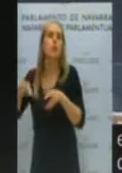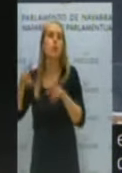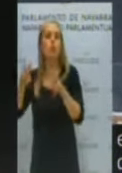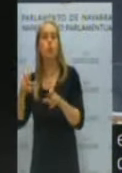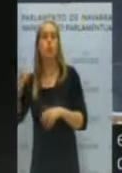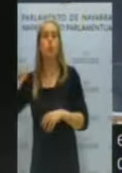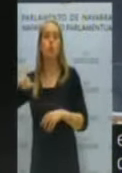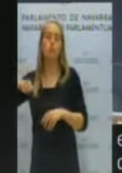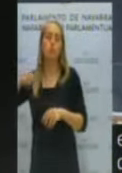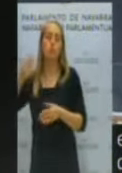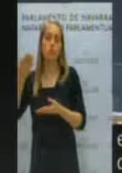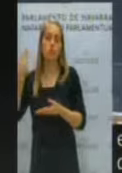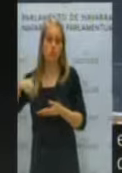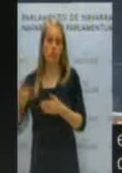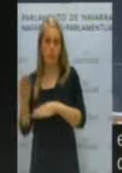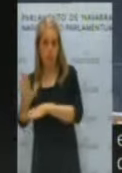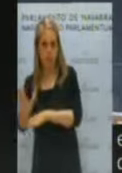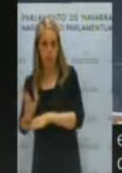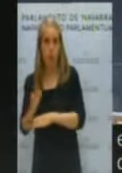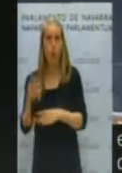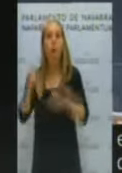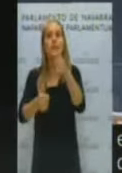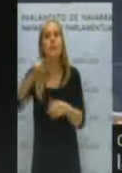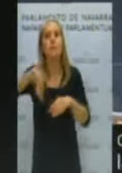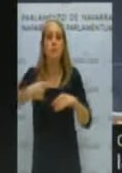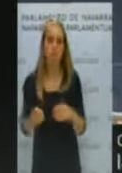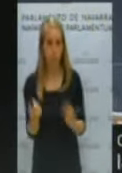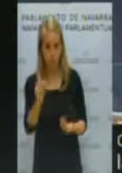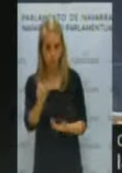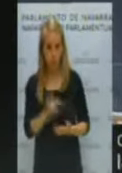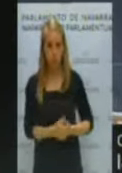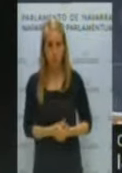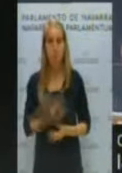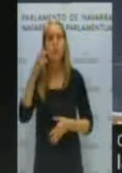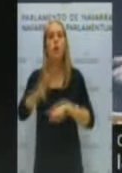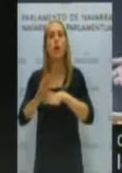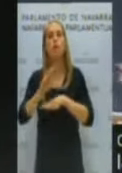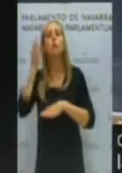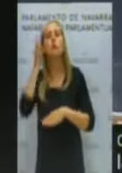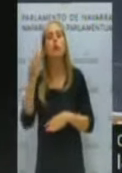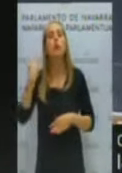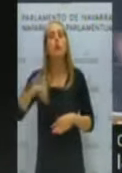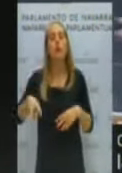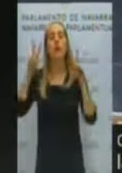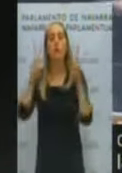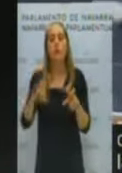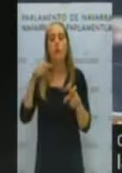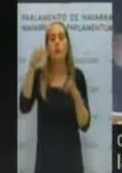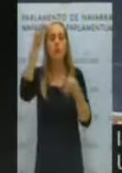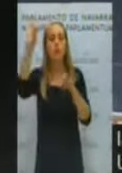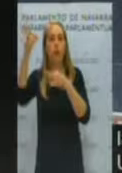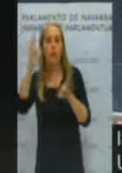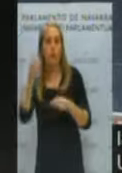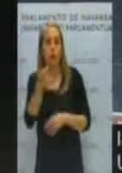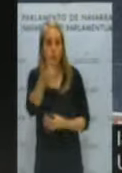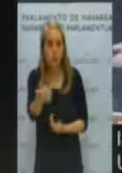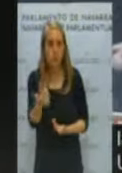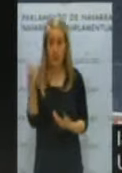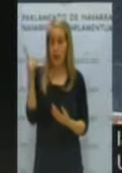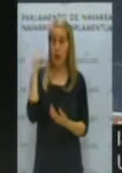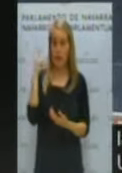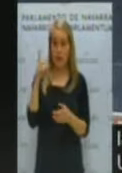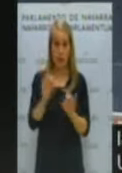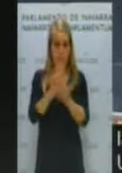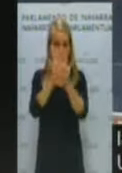a que una vez realicen los exámenes. Pero, señora consejera, usted habla de que ha habido pocas rectificaciones ayer mismo. La última